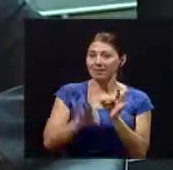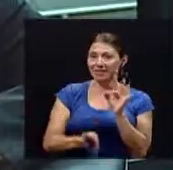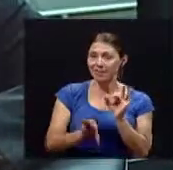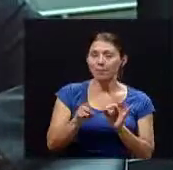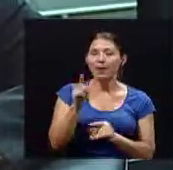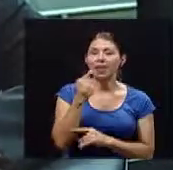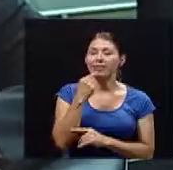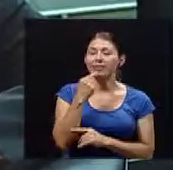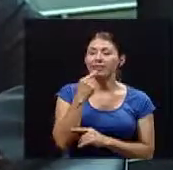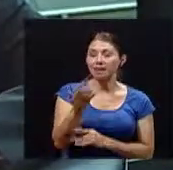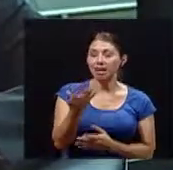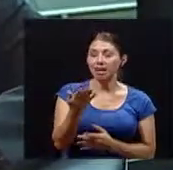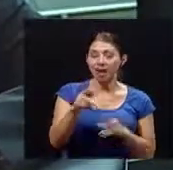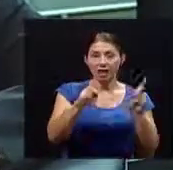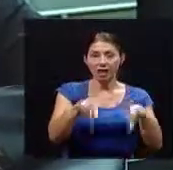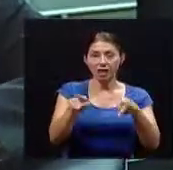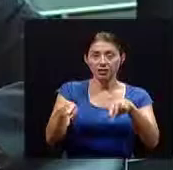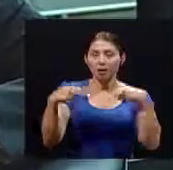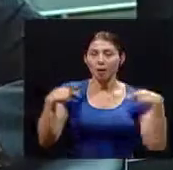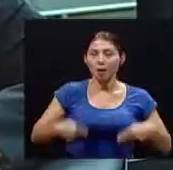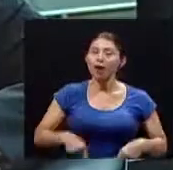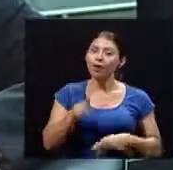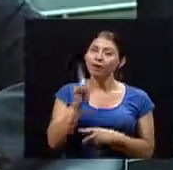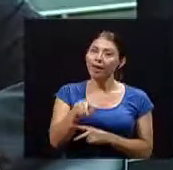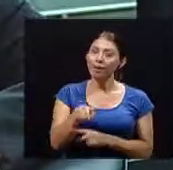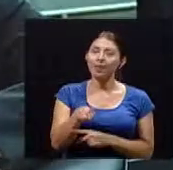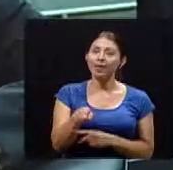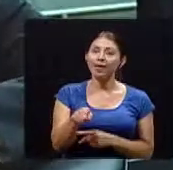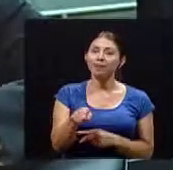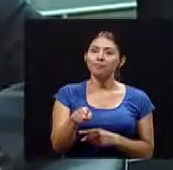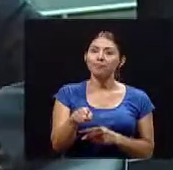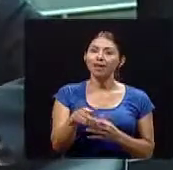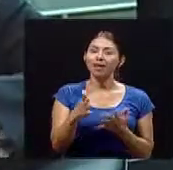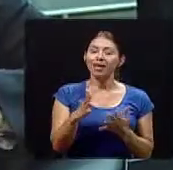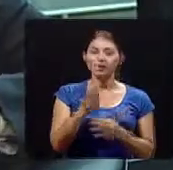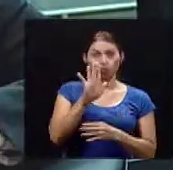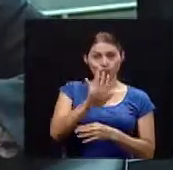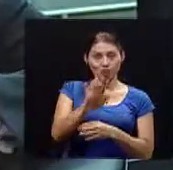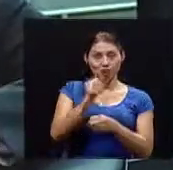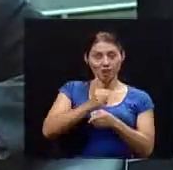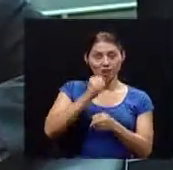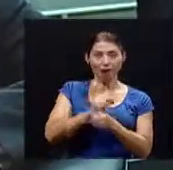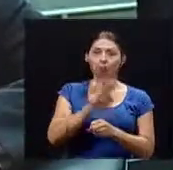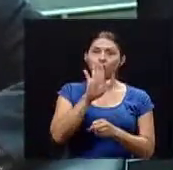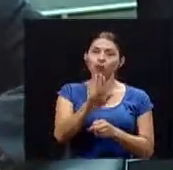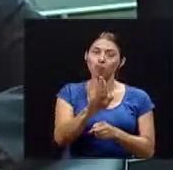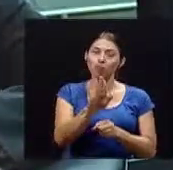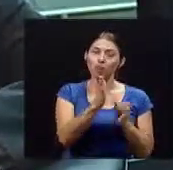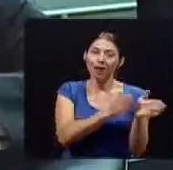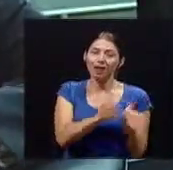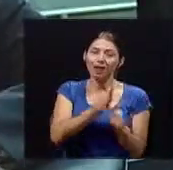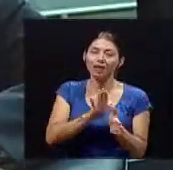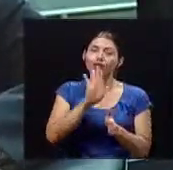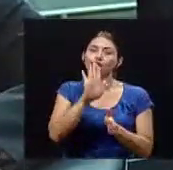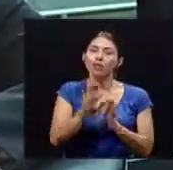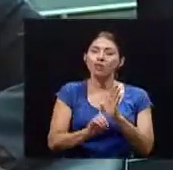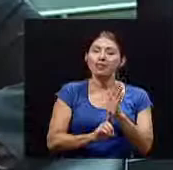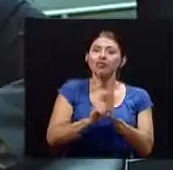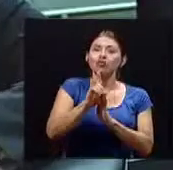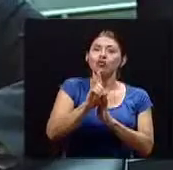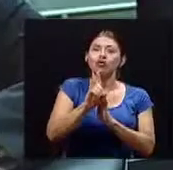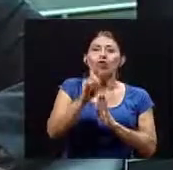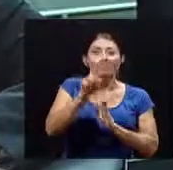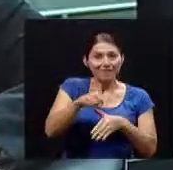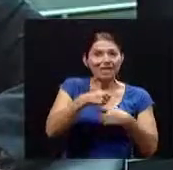decir hay que, el ser humano tiene que proyectar su quehacer, su desarrollo, su planificación buscando que haya